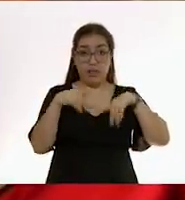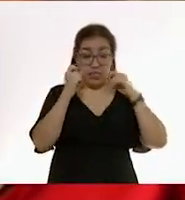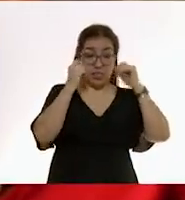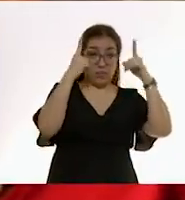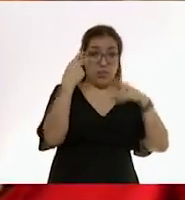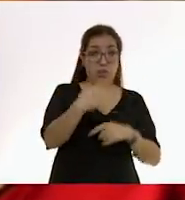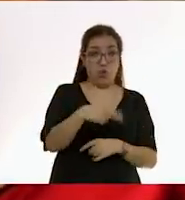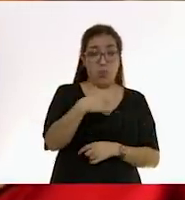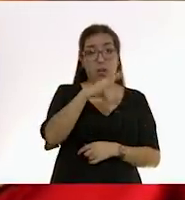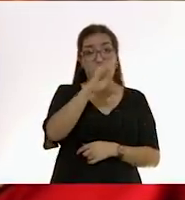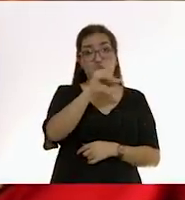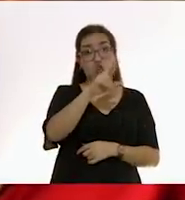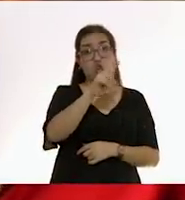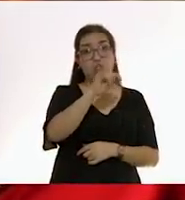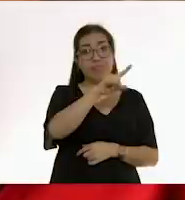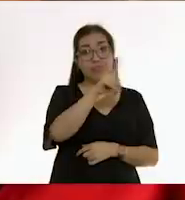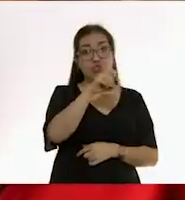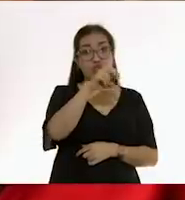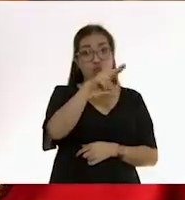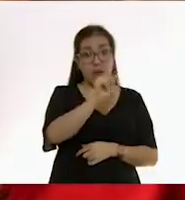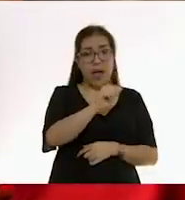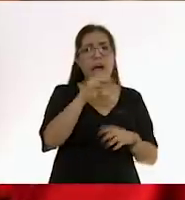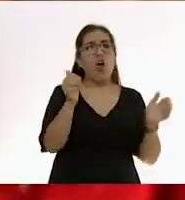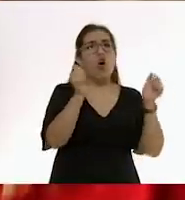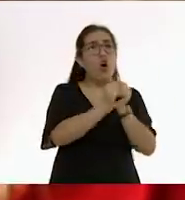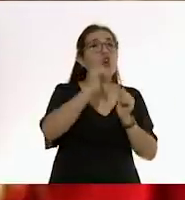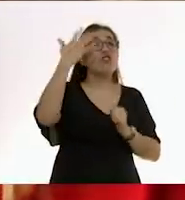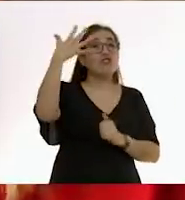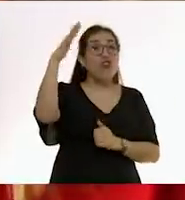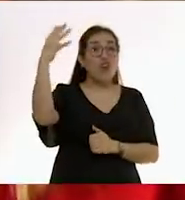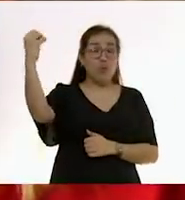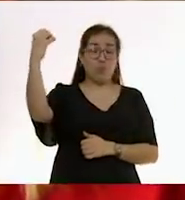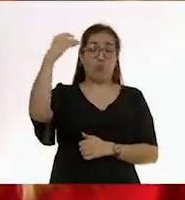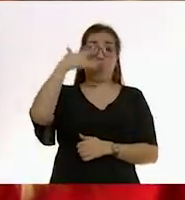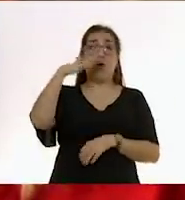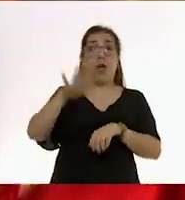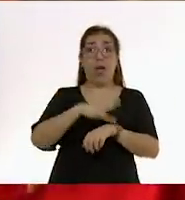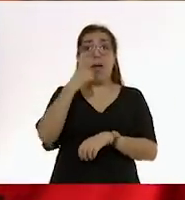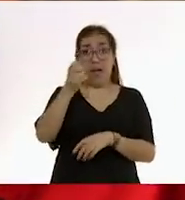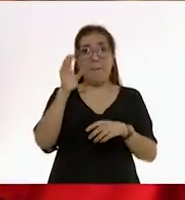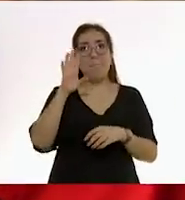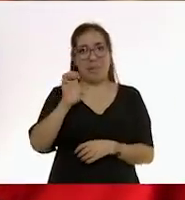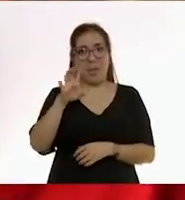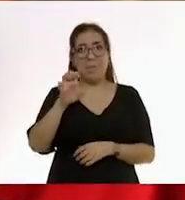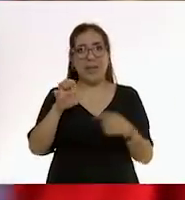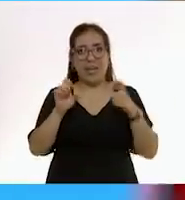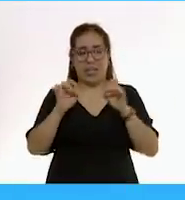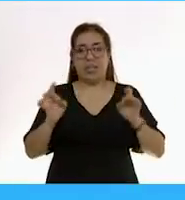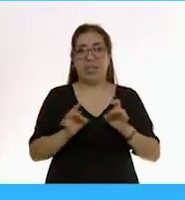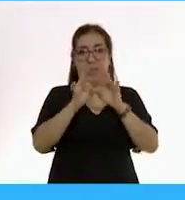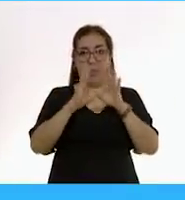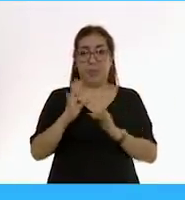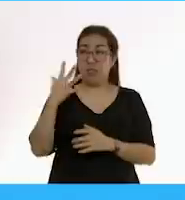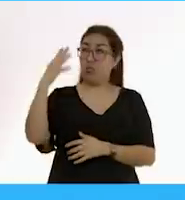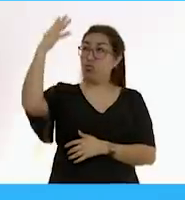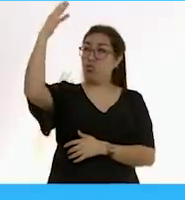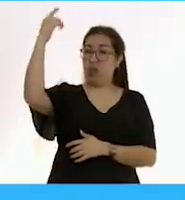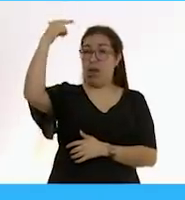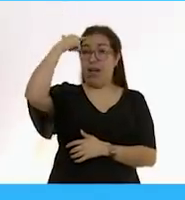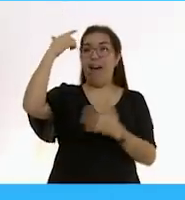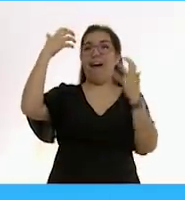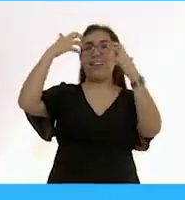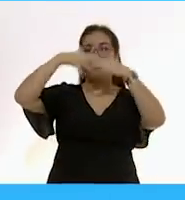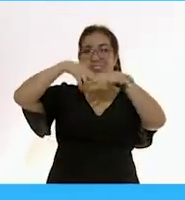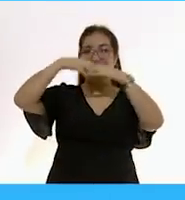cortisol, y sale con el sol. Por eso los bebés tienden a despertarse muy temprano. Sale el sol, secreta cortisol el cerebro,